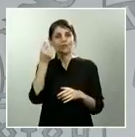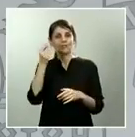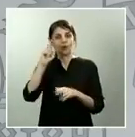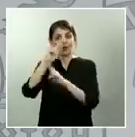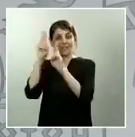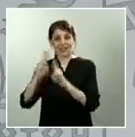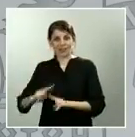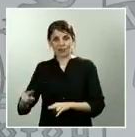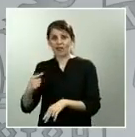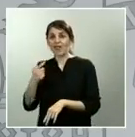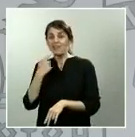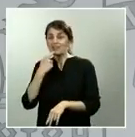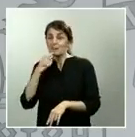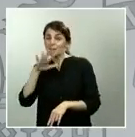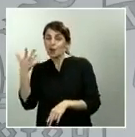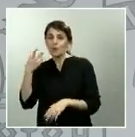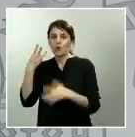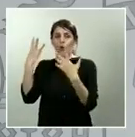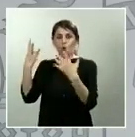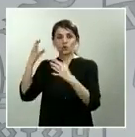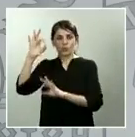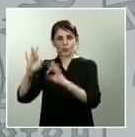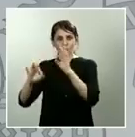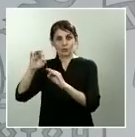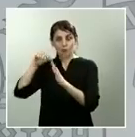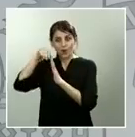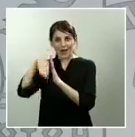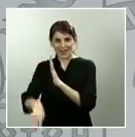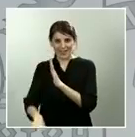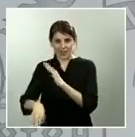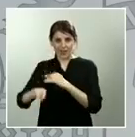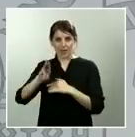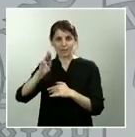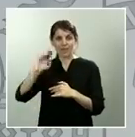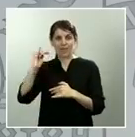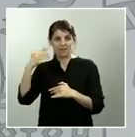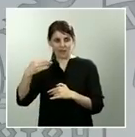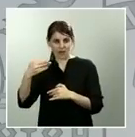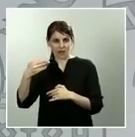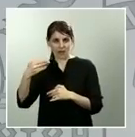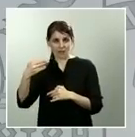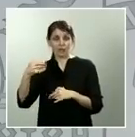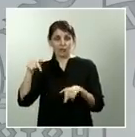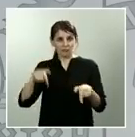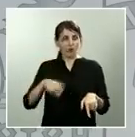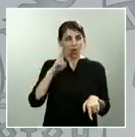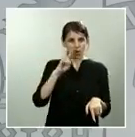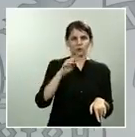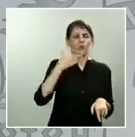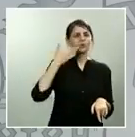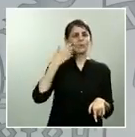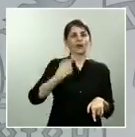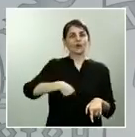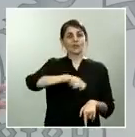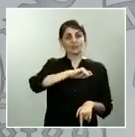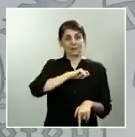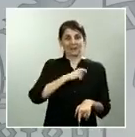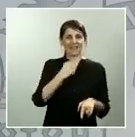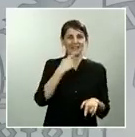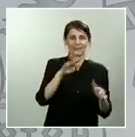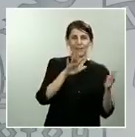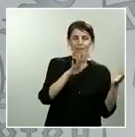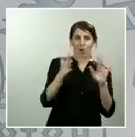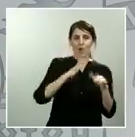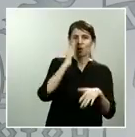% una caída del 8% de su PIB hoy hemos conocido la cifra del Banco de España que da una horquilla entre el 7 y el 13%